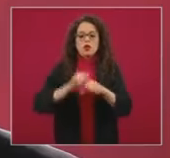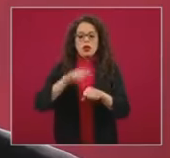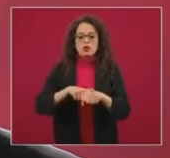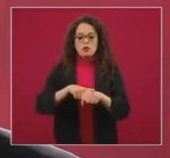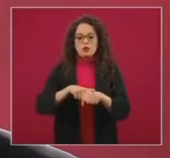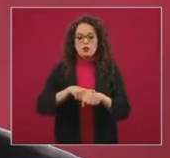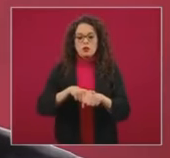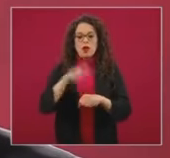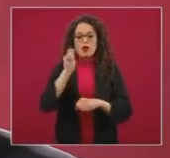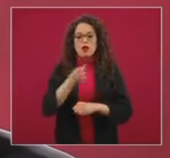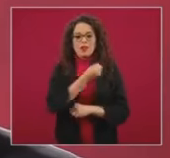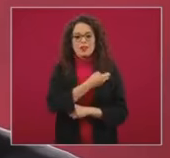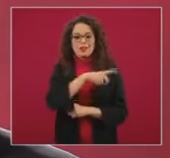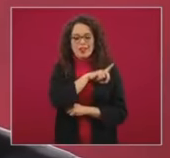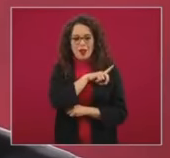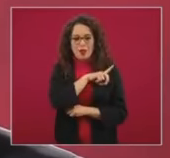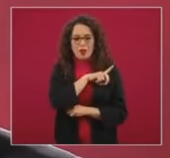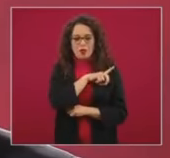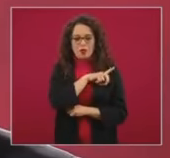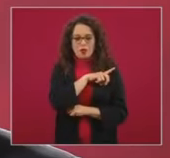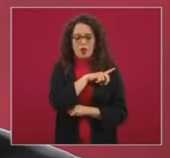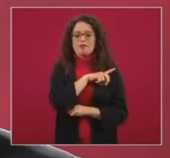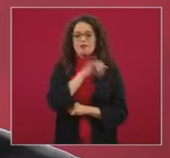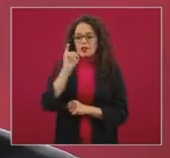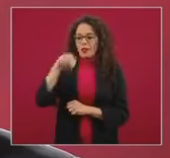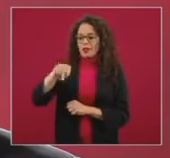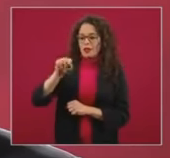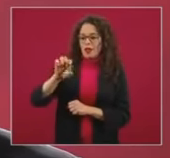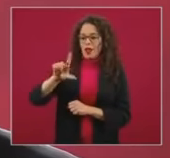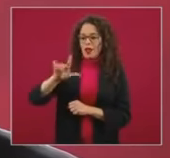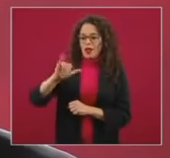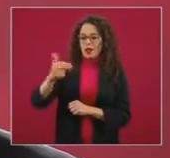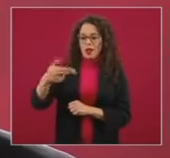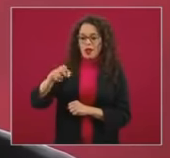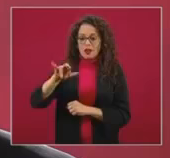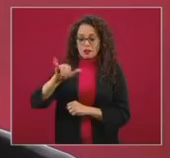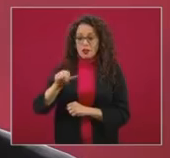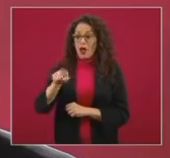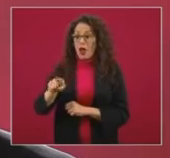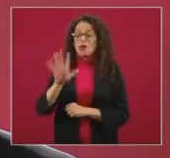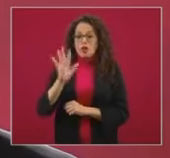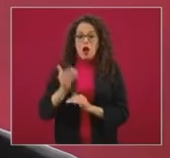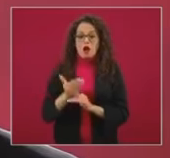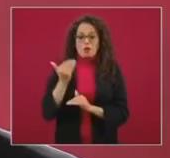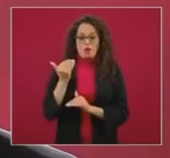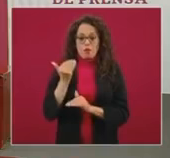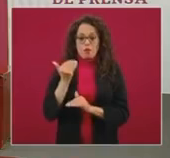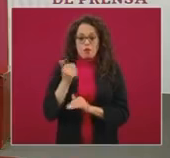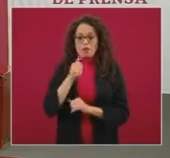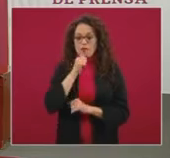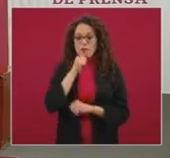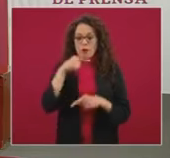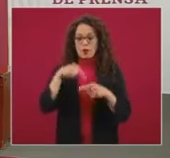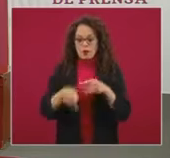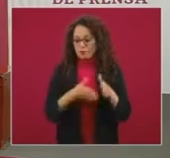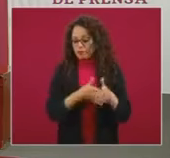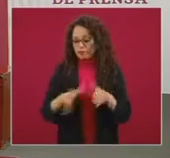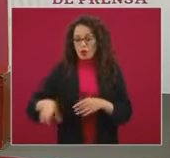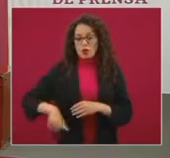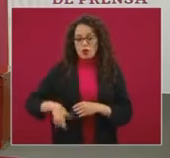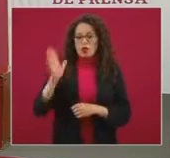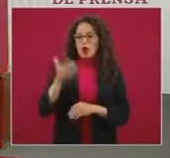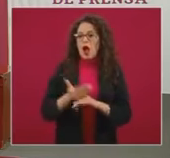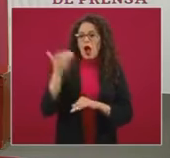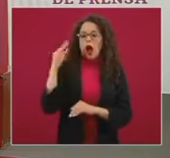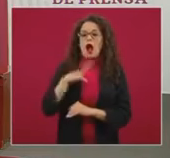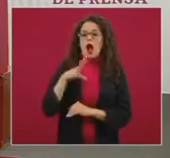Inteligencia en Salud, que es un proyecto que tenemos desde el inicio del gobierno, de hecho desde antes de que empezara el periodo de gobierno, y que esperamos